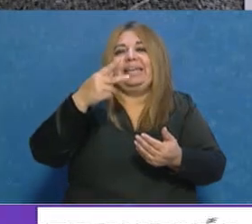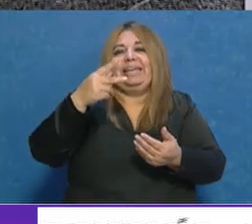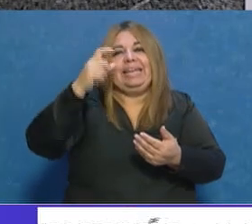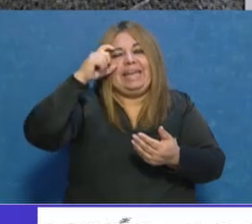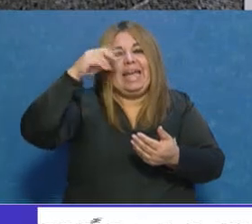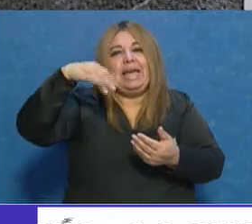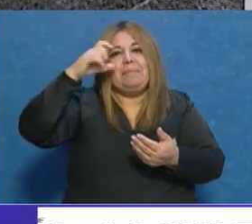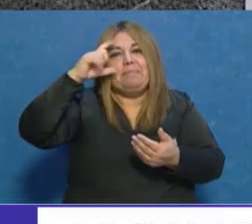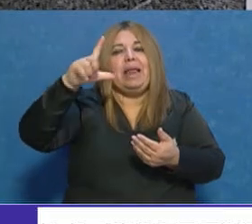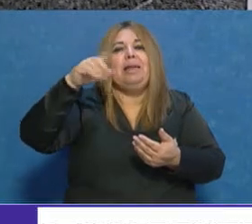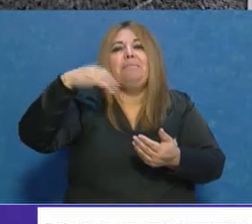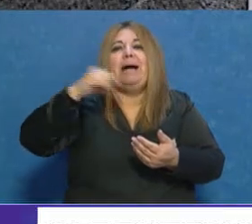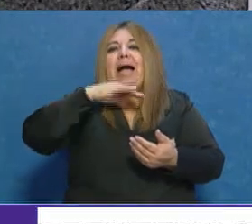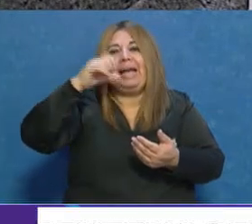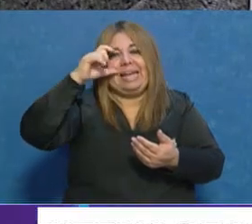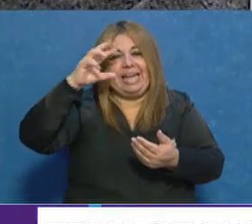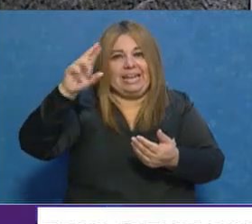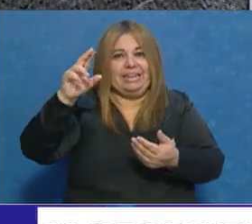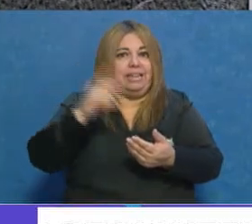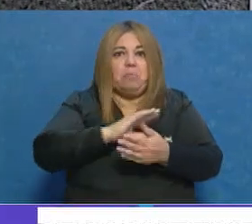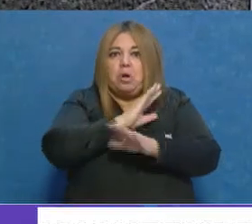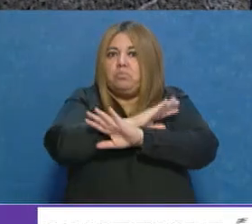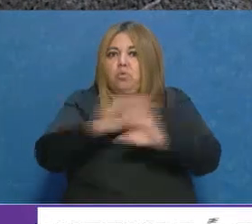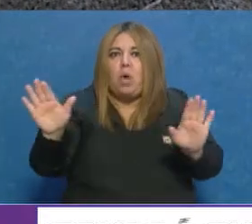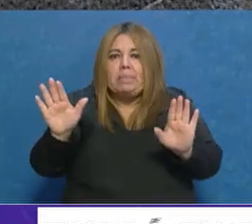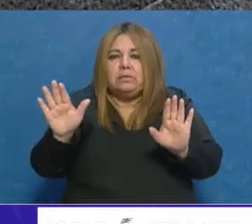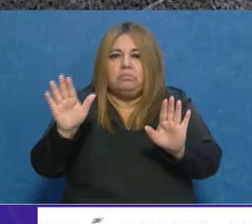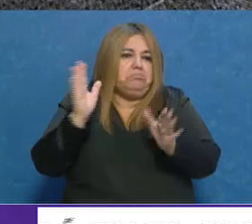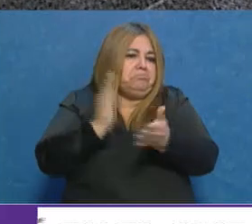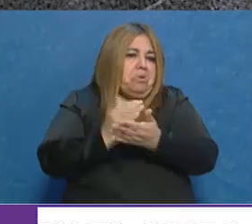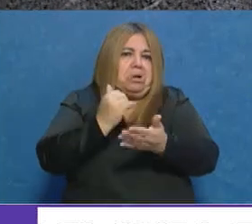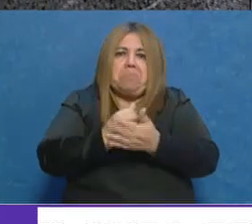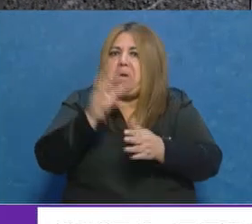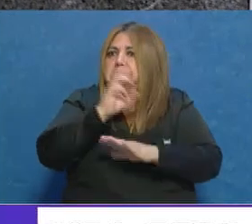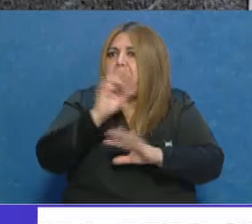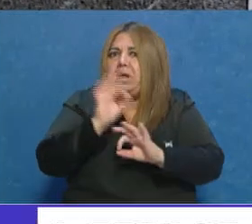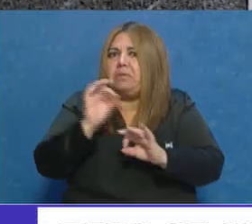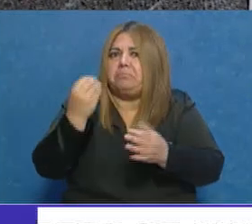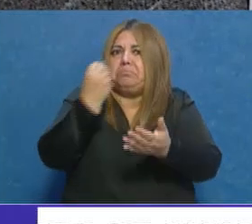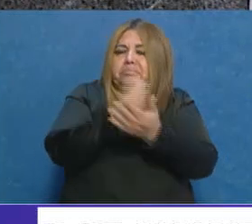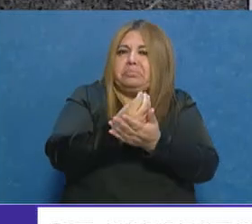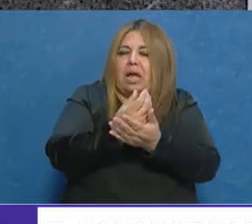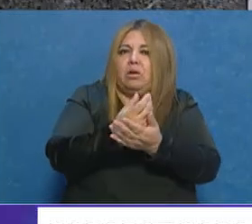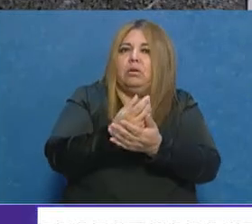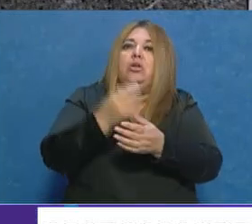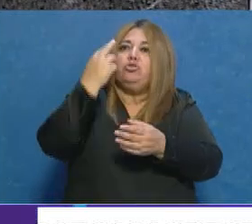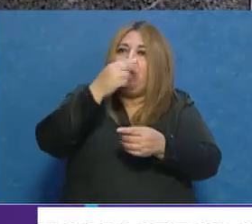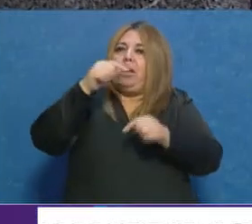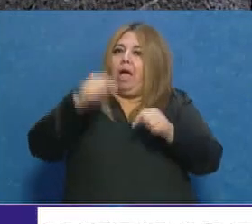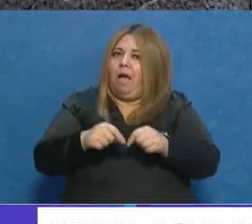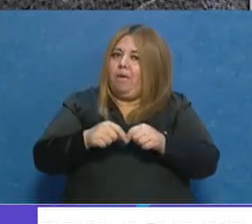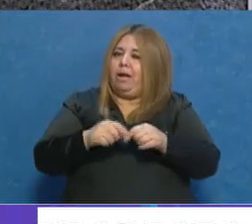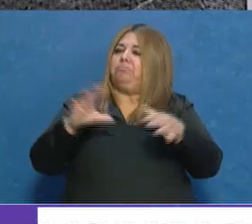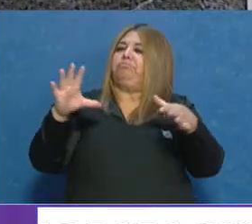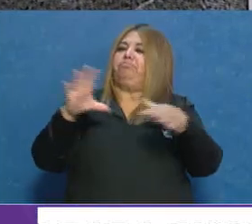después nunca más hubo una mujer en la Suprema Corte de Justicia de la provincia. Y al parecer, para Suárez ha llegado el momento,